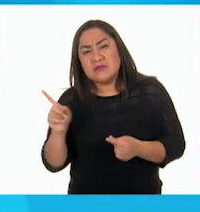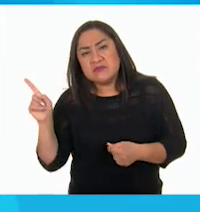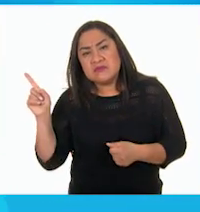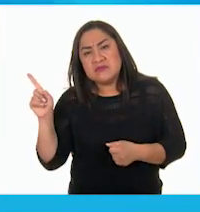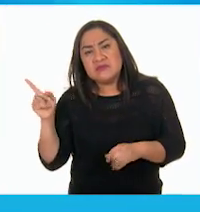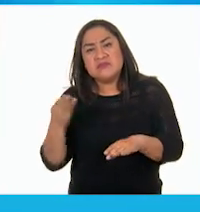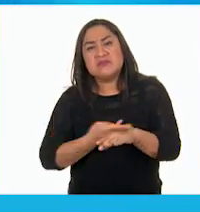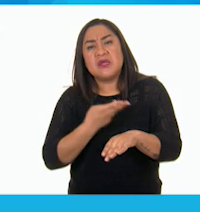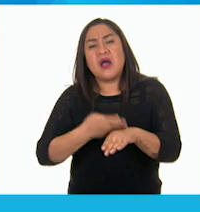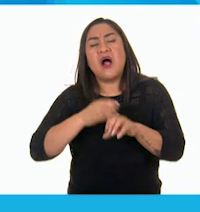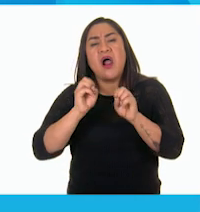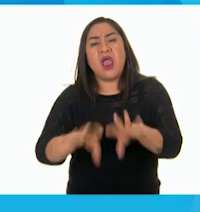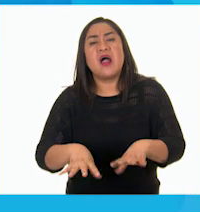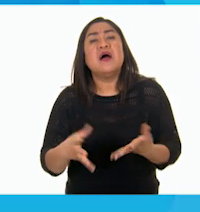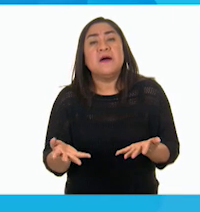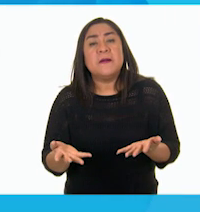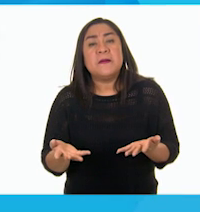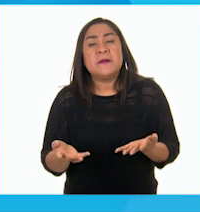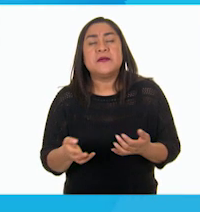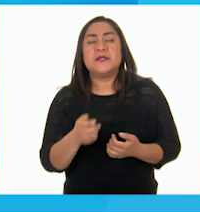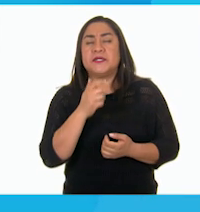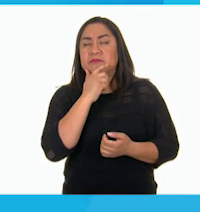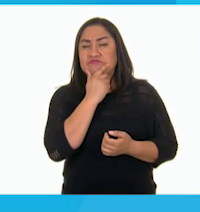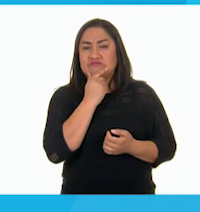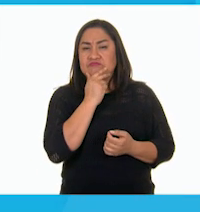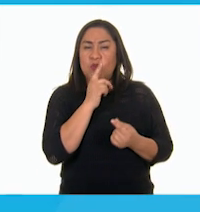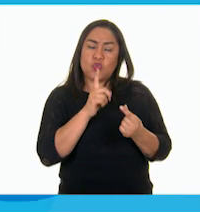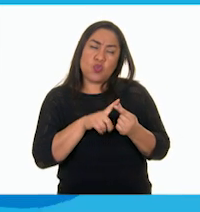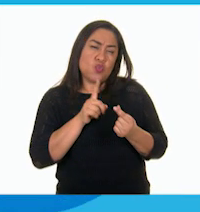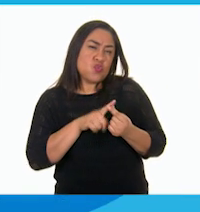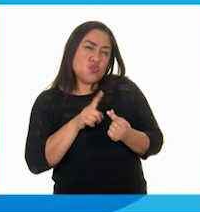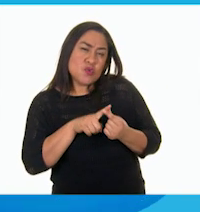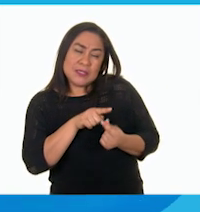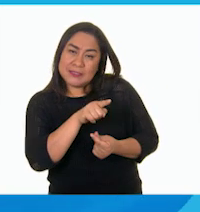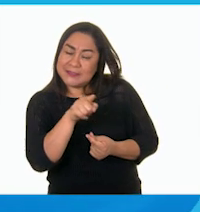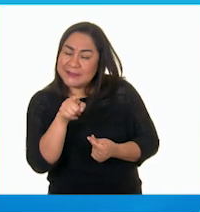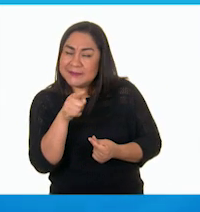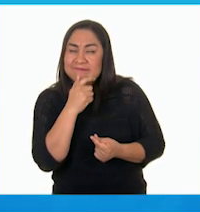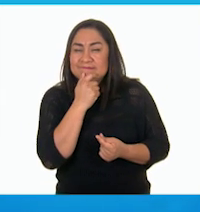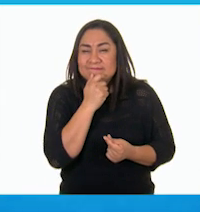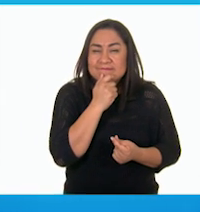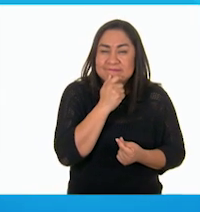Ay, veamos, veamos. ¿Dónde podrán estar? ¡Ay,